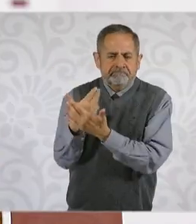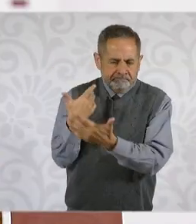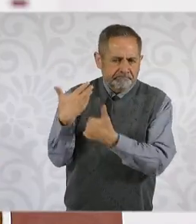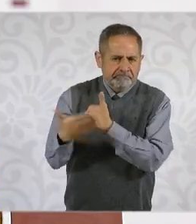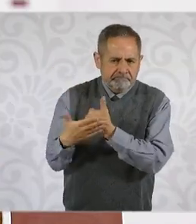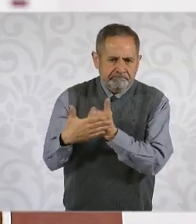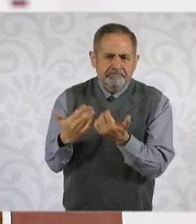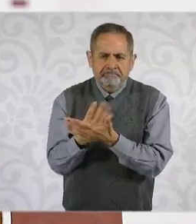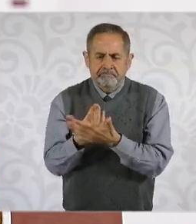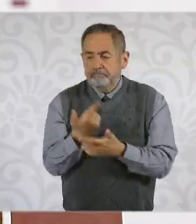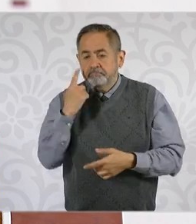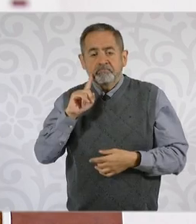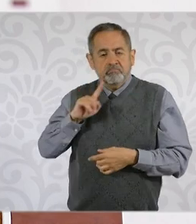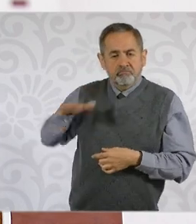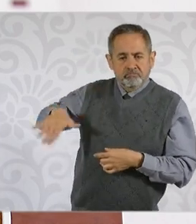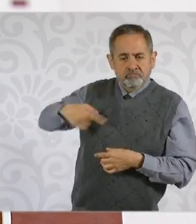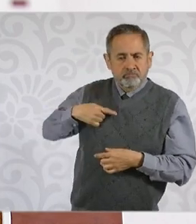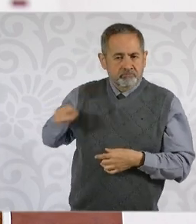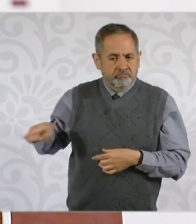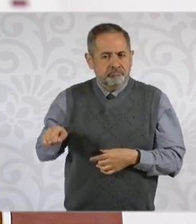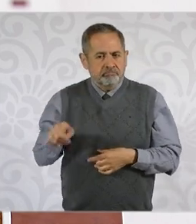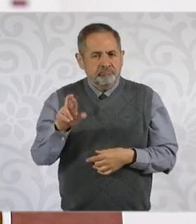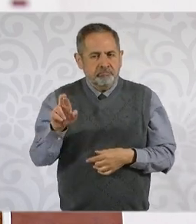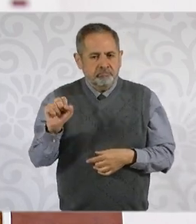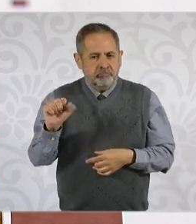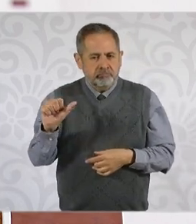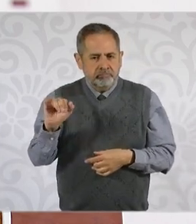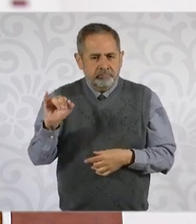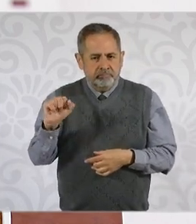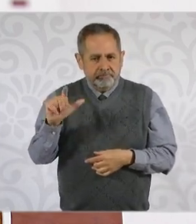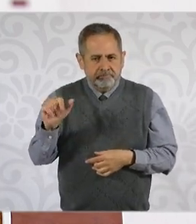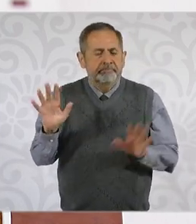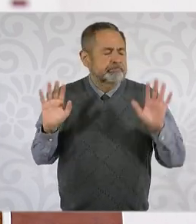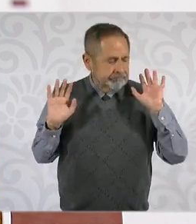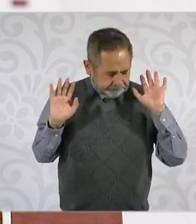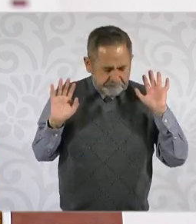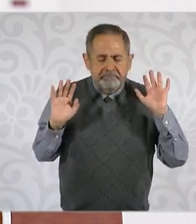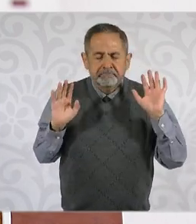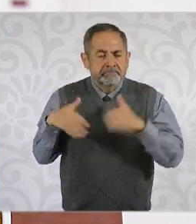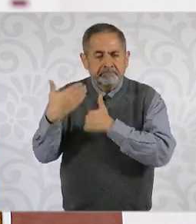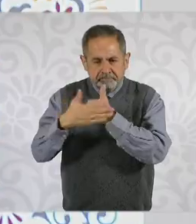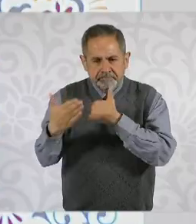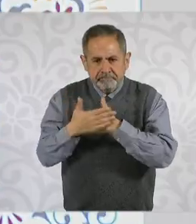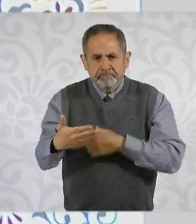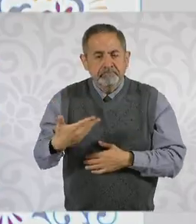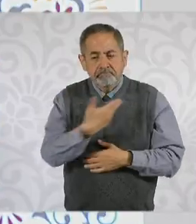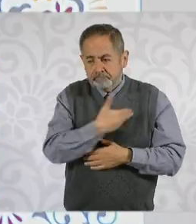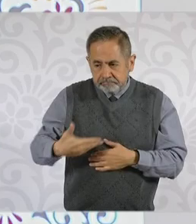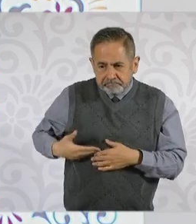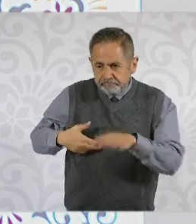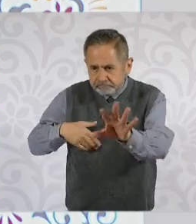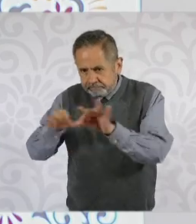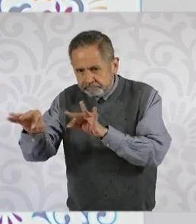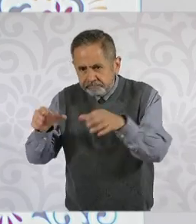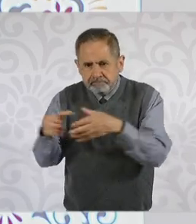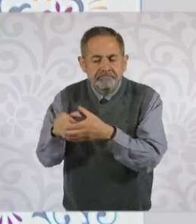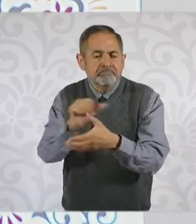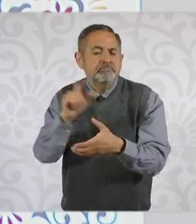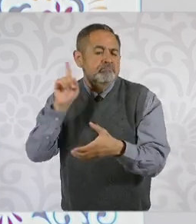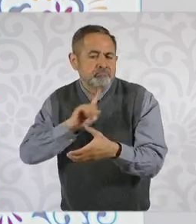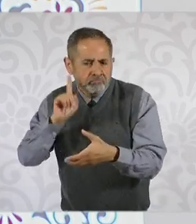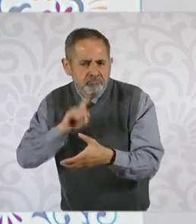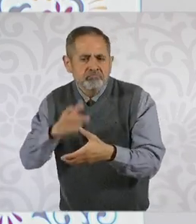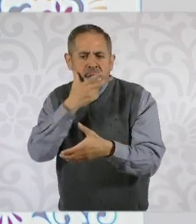proceso en donde nosotros, como Ejecutivo, vamos a determinar una comisión de mujeres y